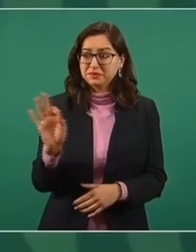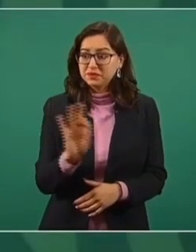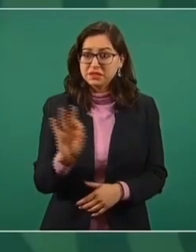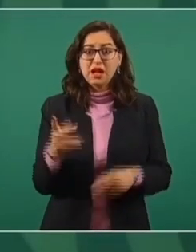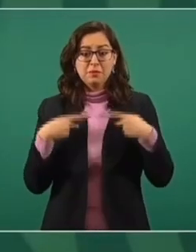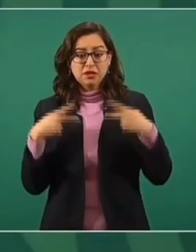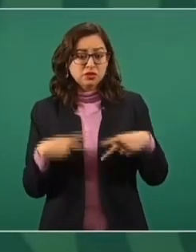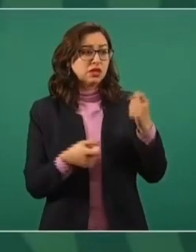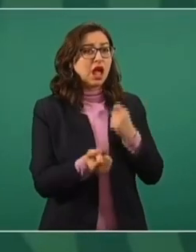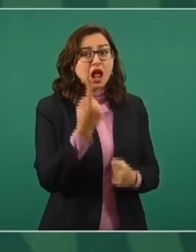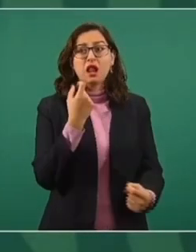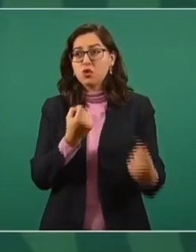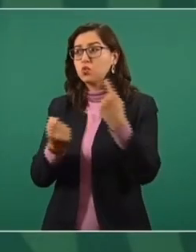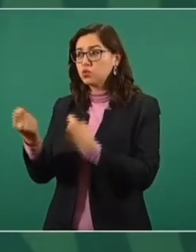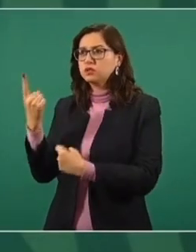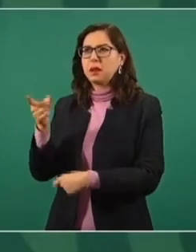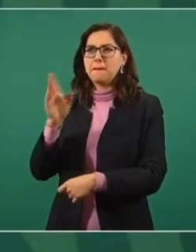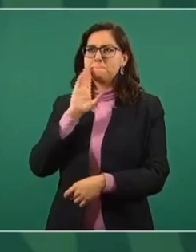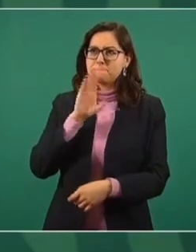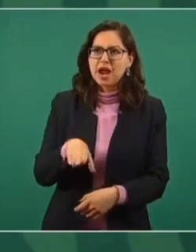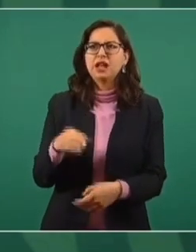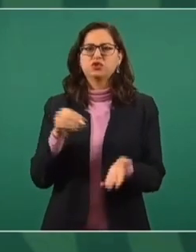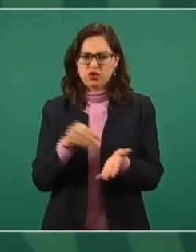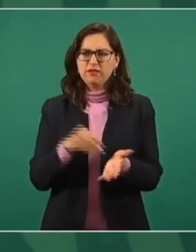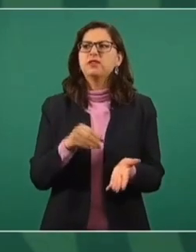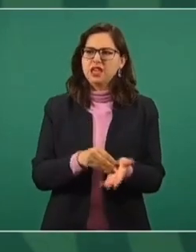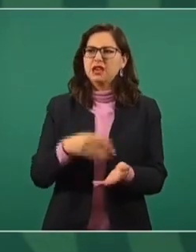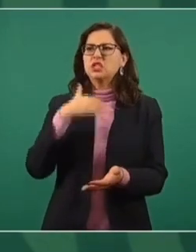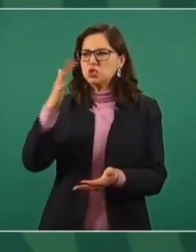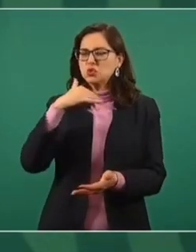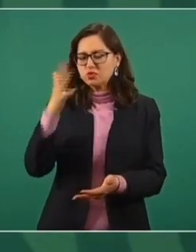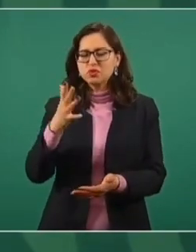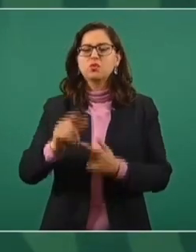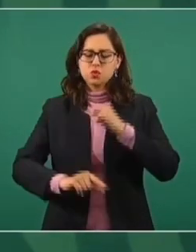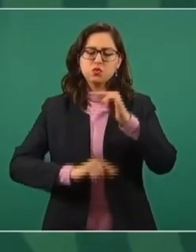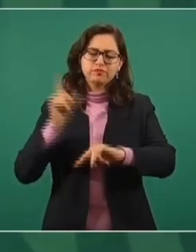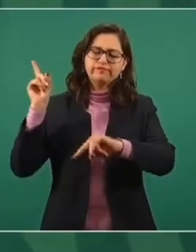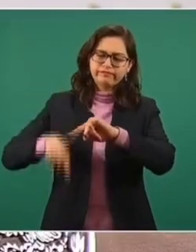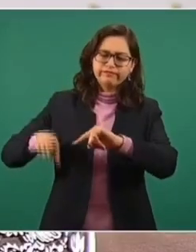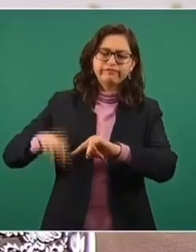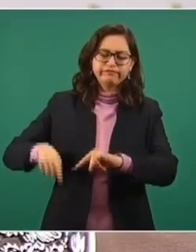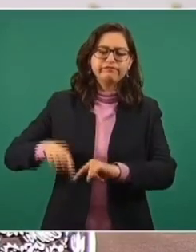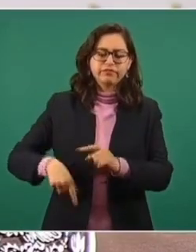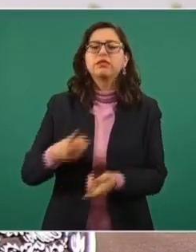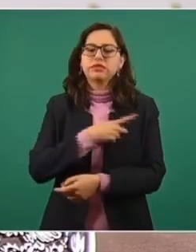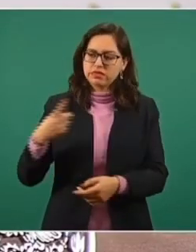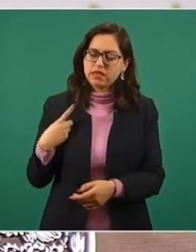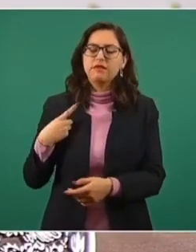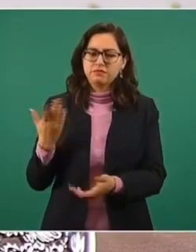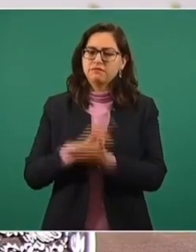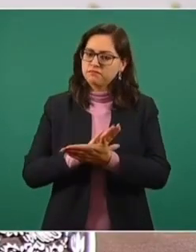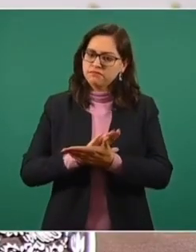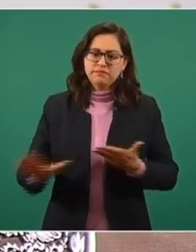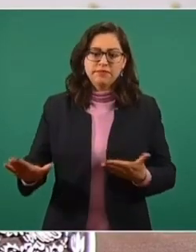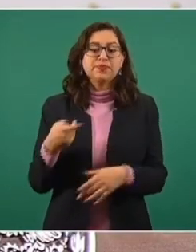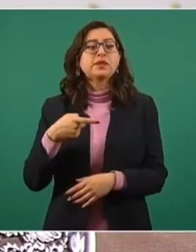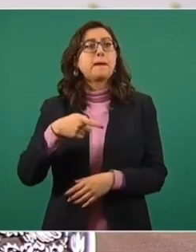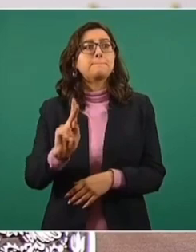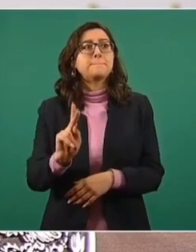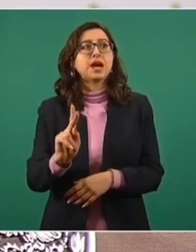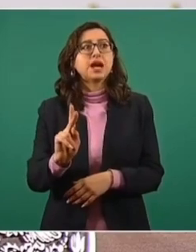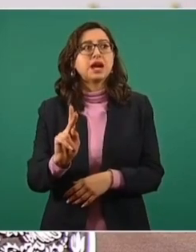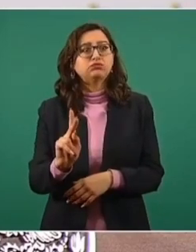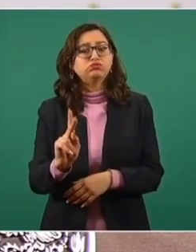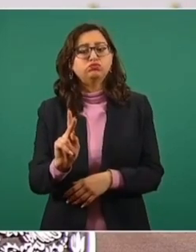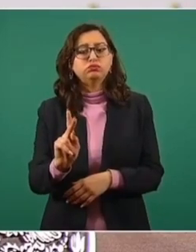malas costumbres, pues se tienen que ir terminando. Pero no es